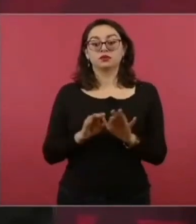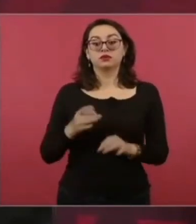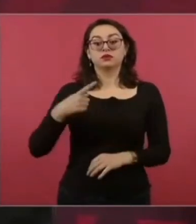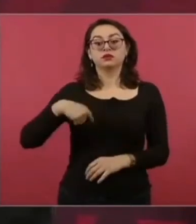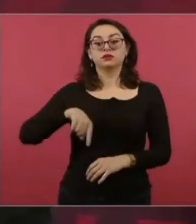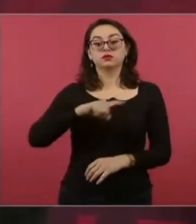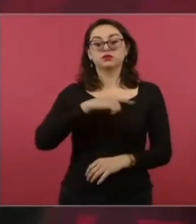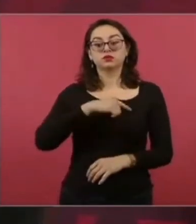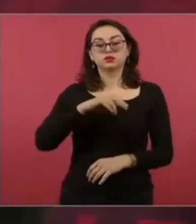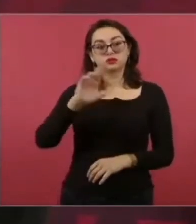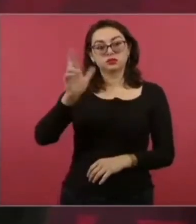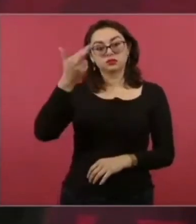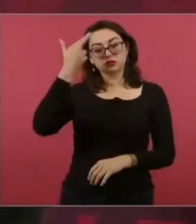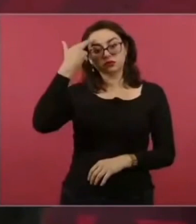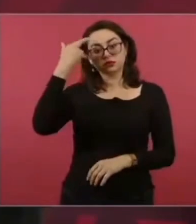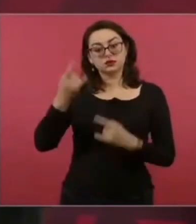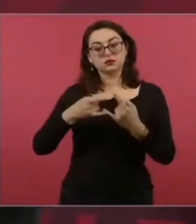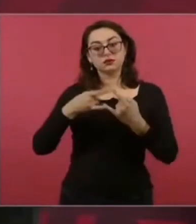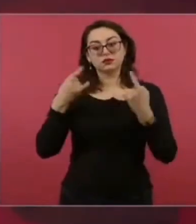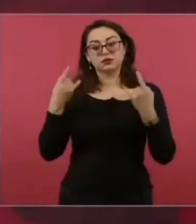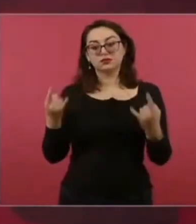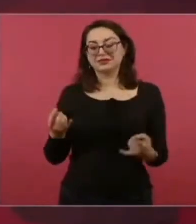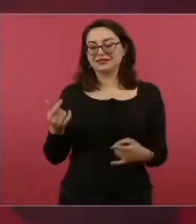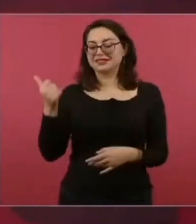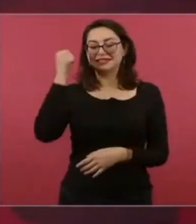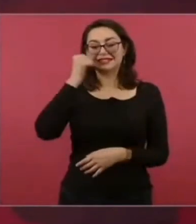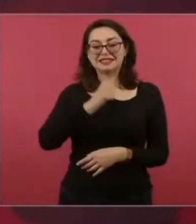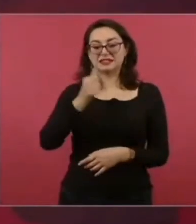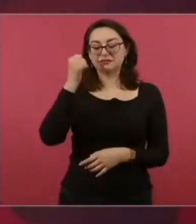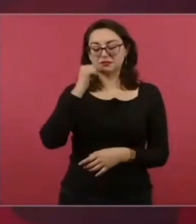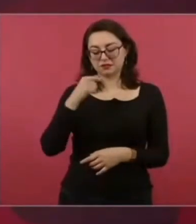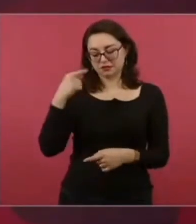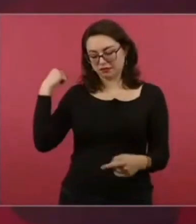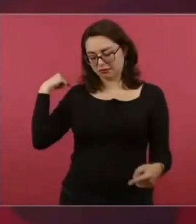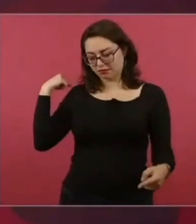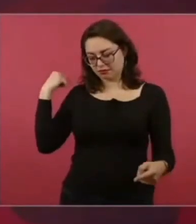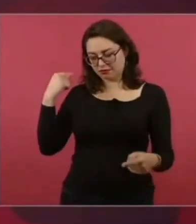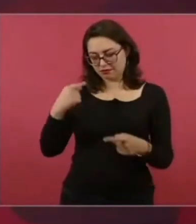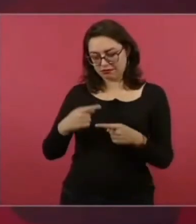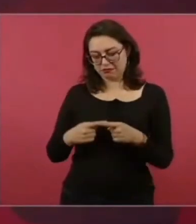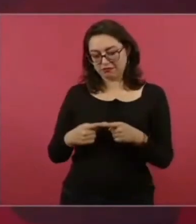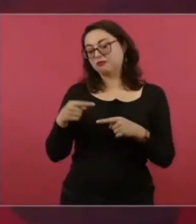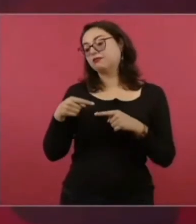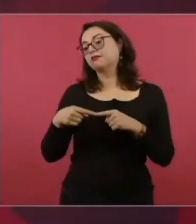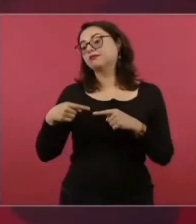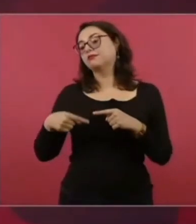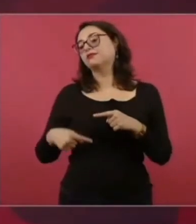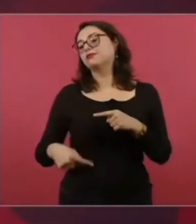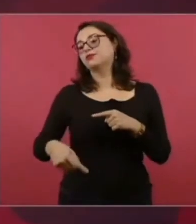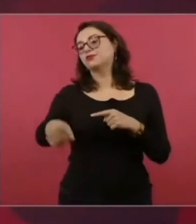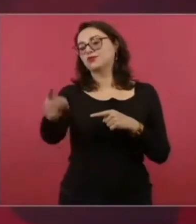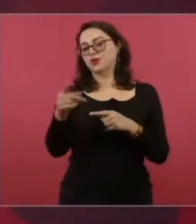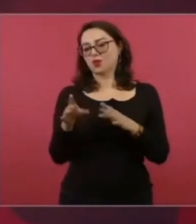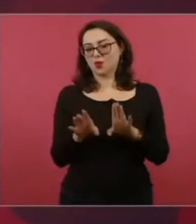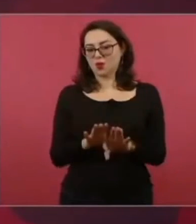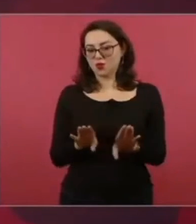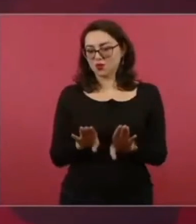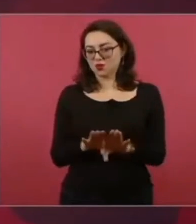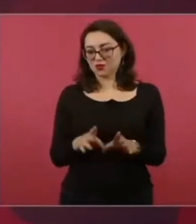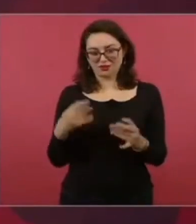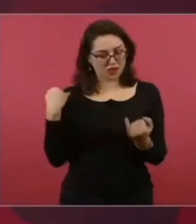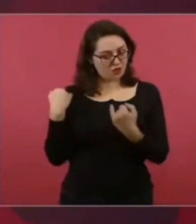para también saber hacia dónde ir y no estarnos